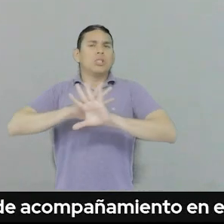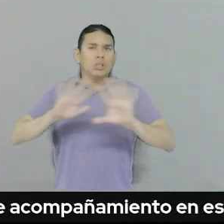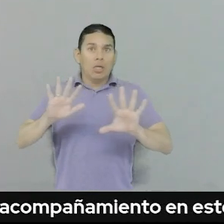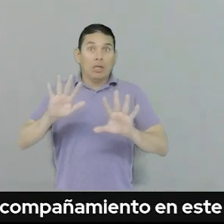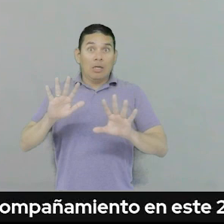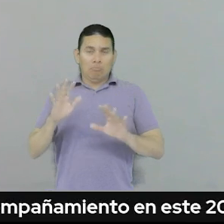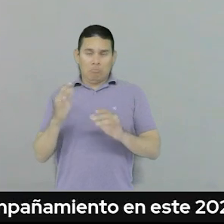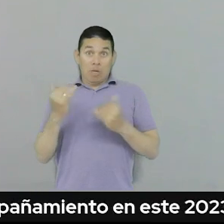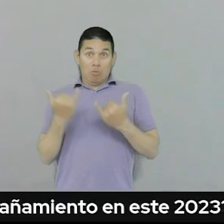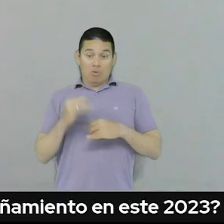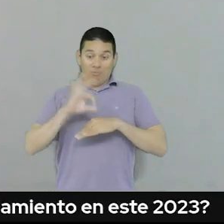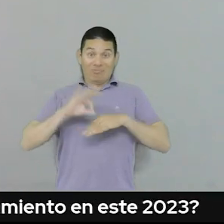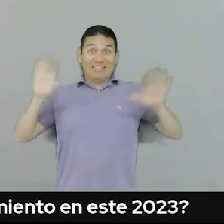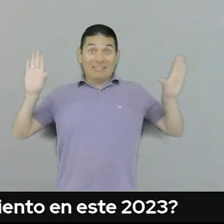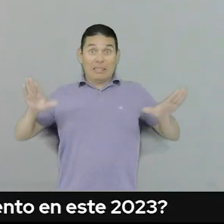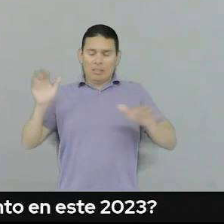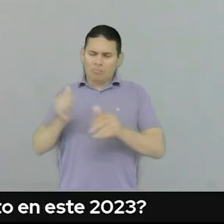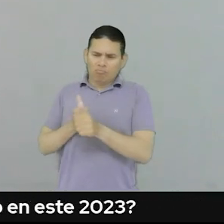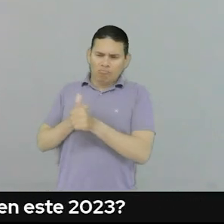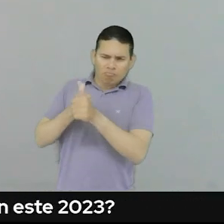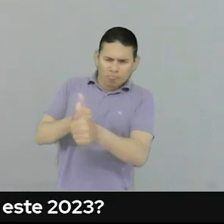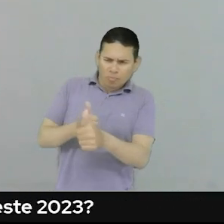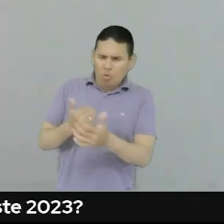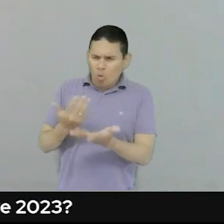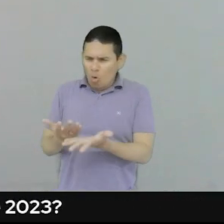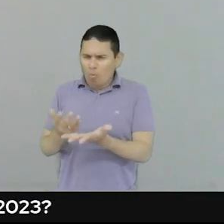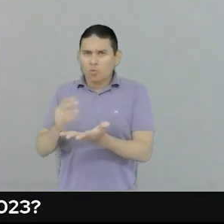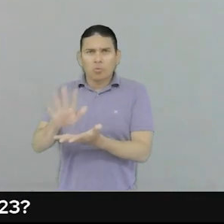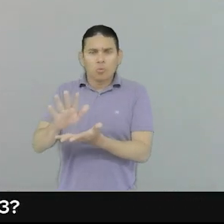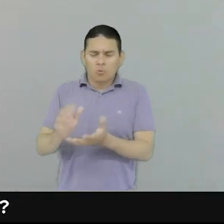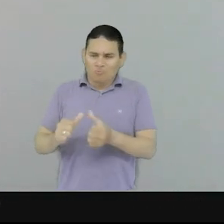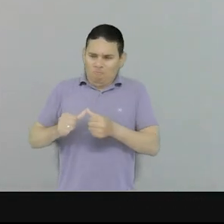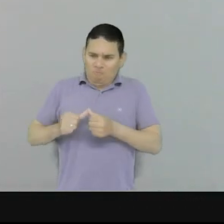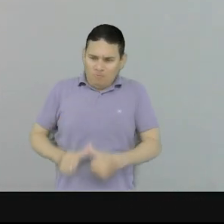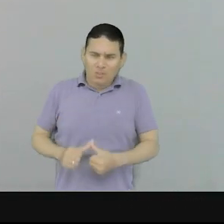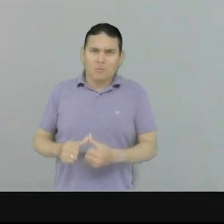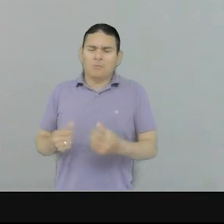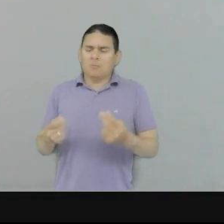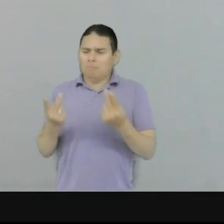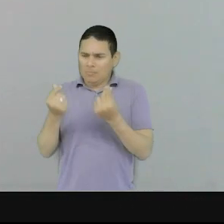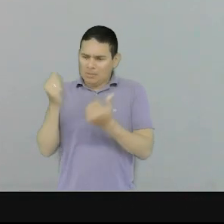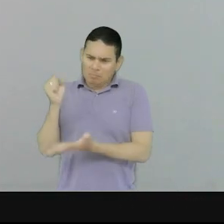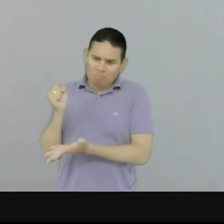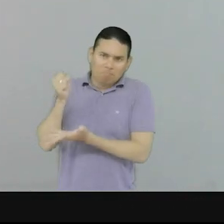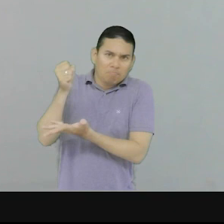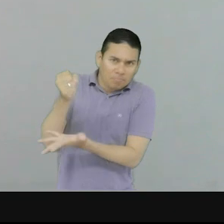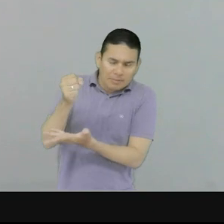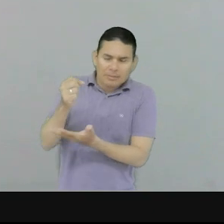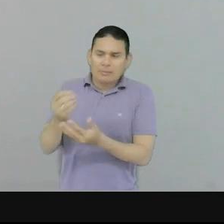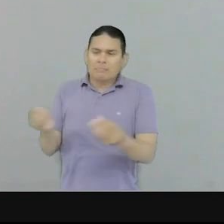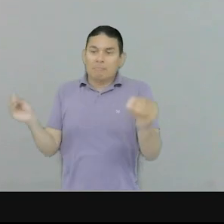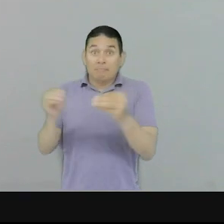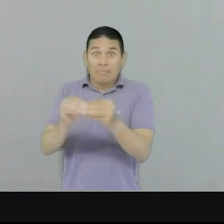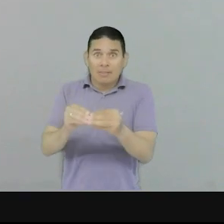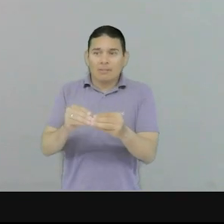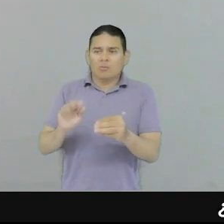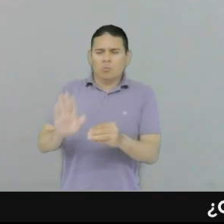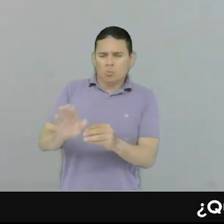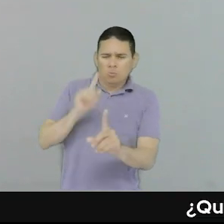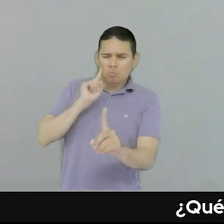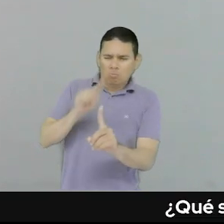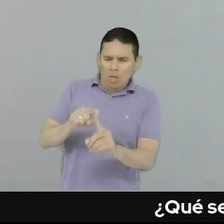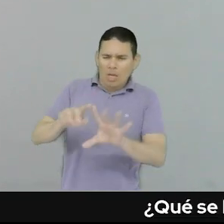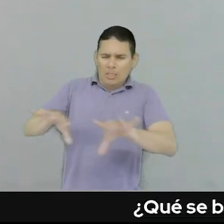acompañamiento que estamos haciendo se está centrando en su proceso de implementación de la política a través de la revisión